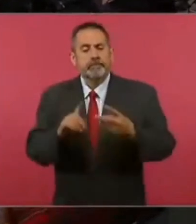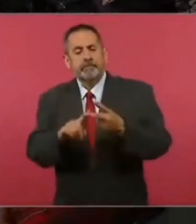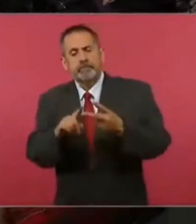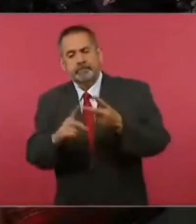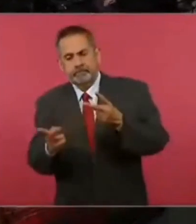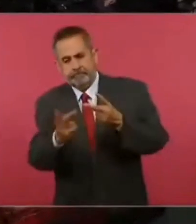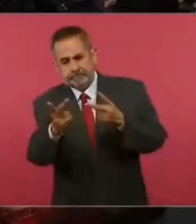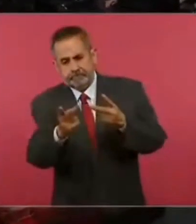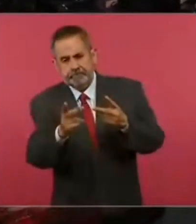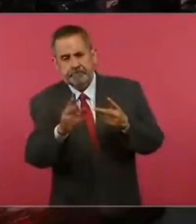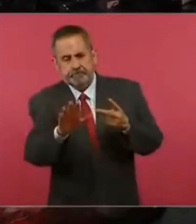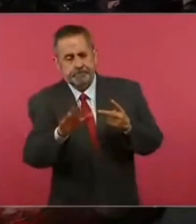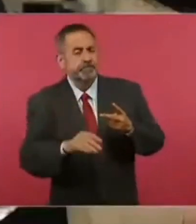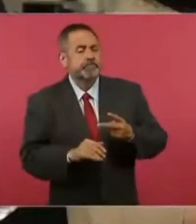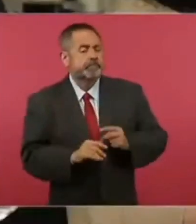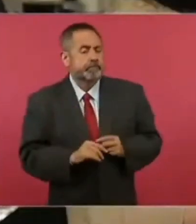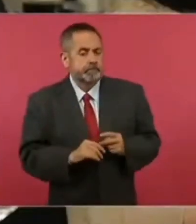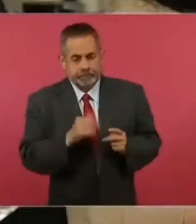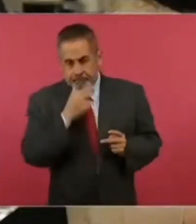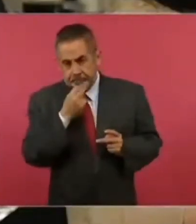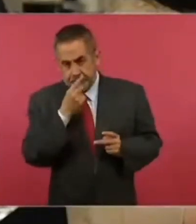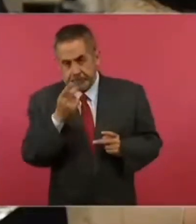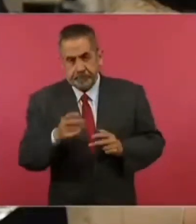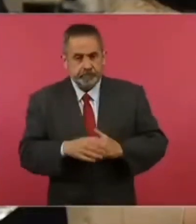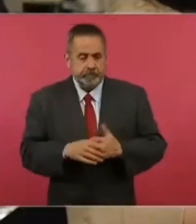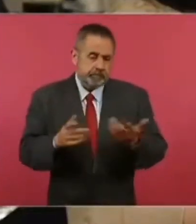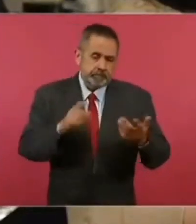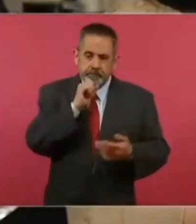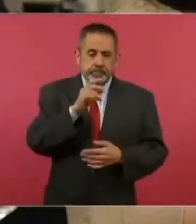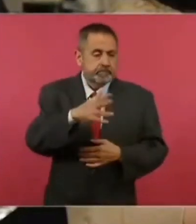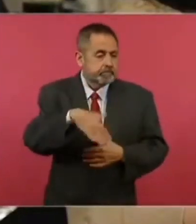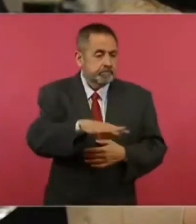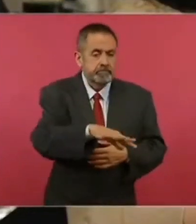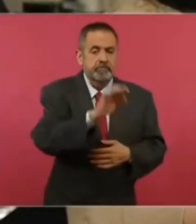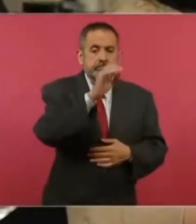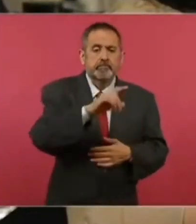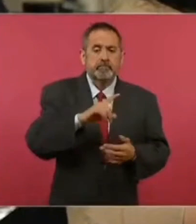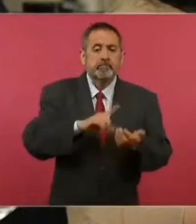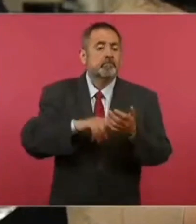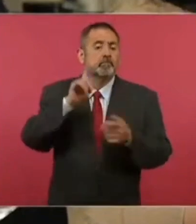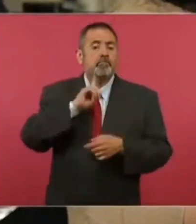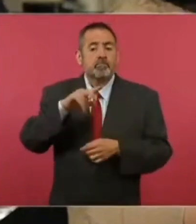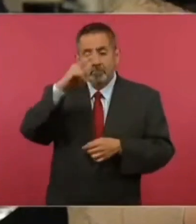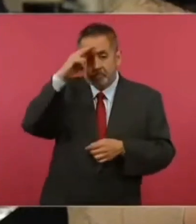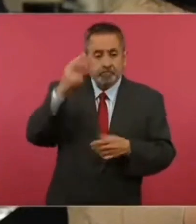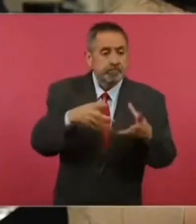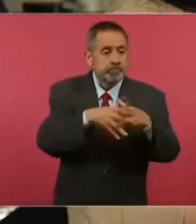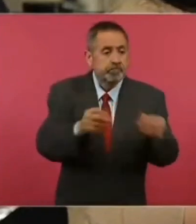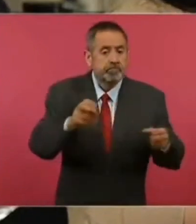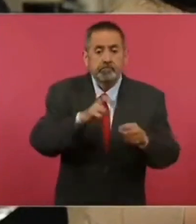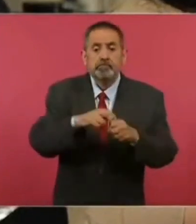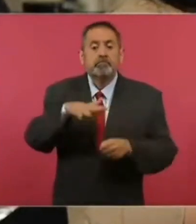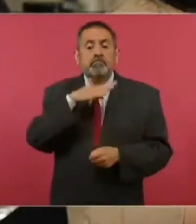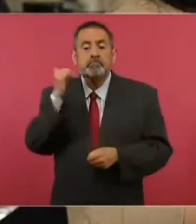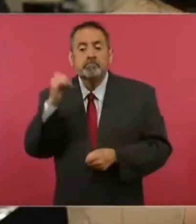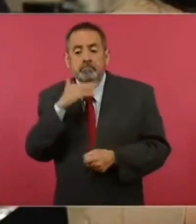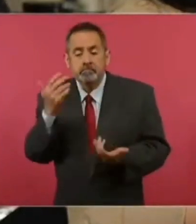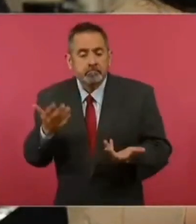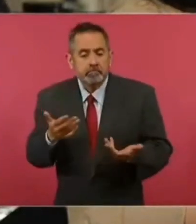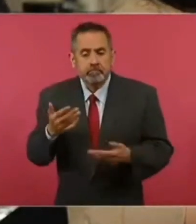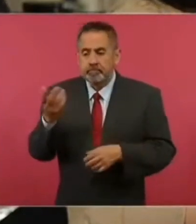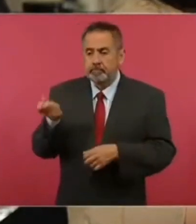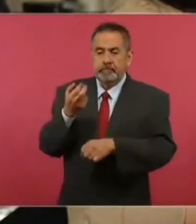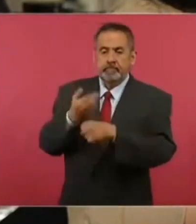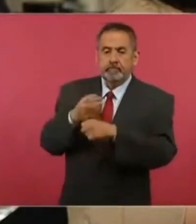Permite también preguntarle sobre la búsqueda también de la mexicana desaparecida en Alemania. La Secretaría